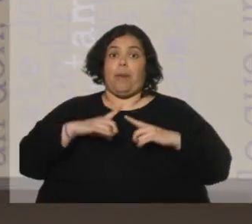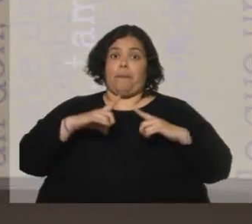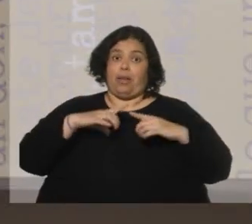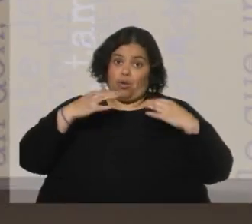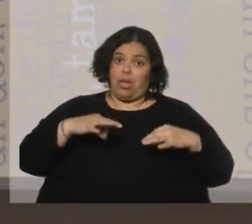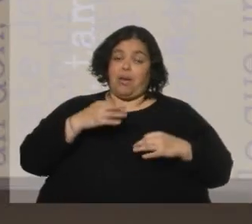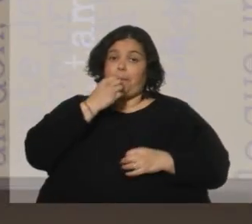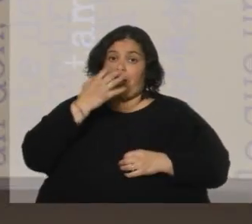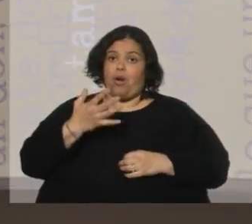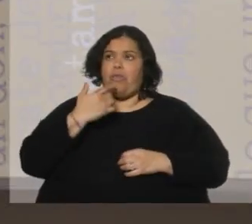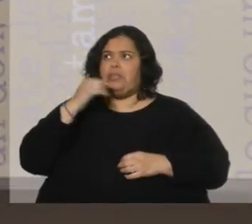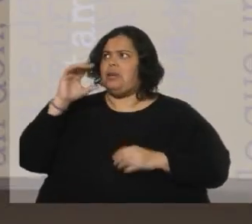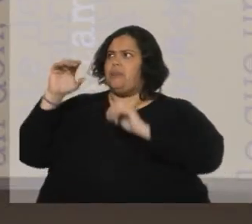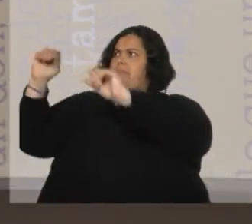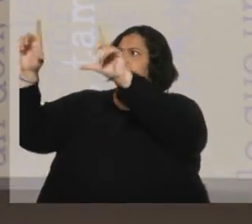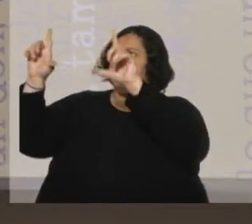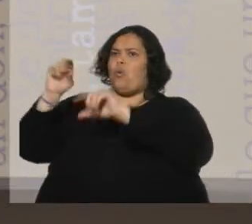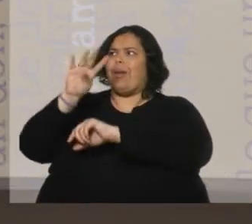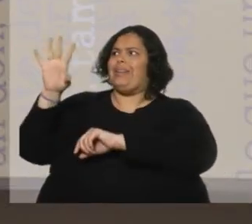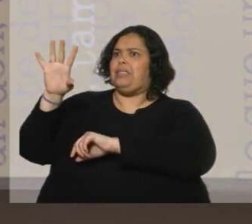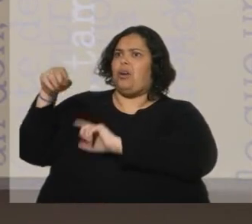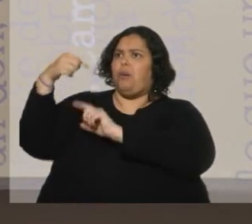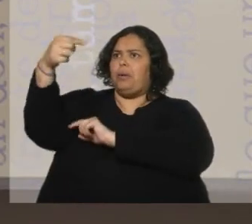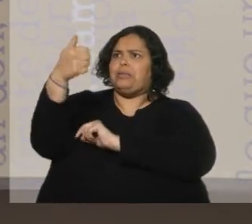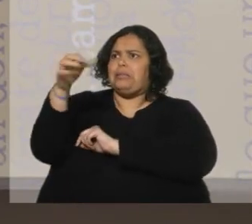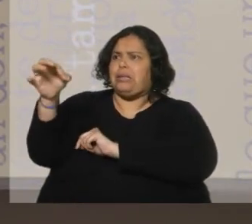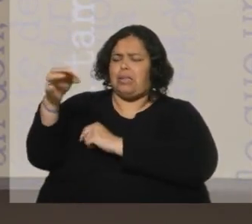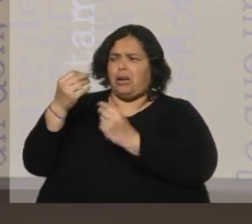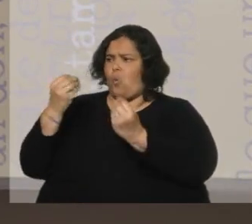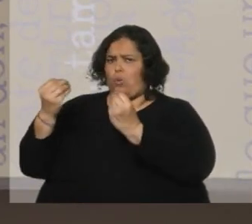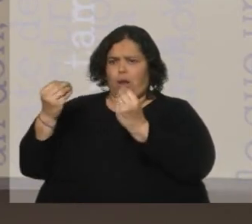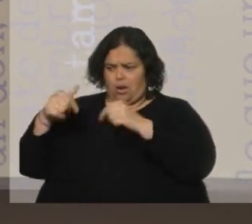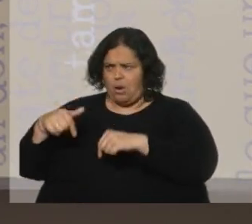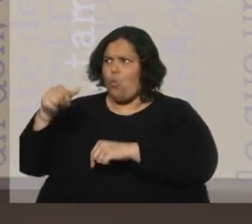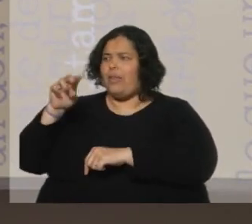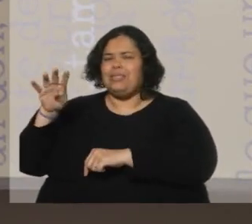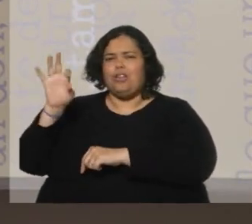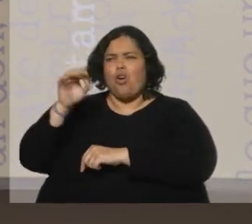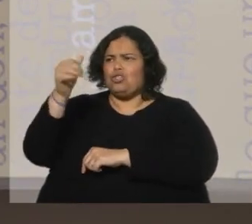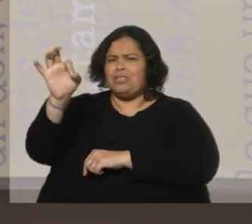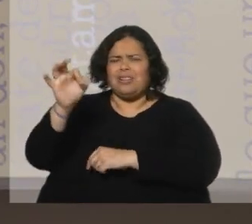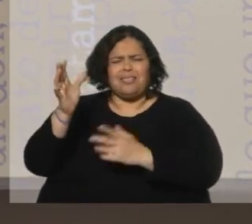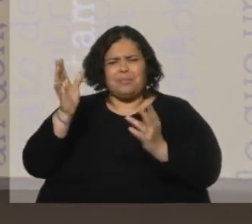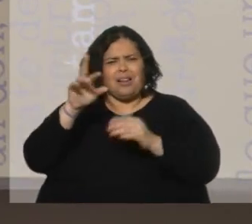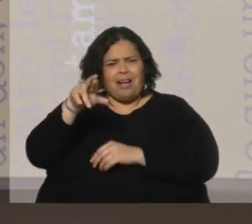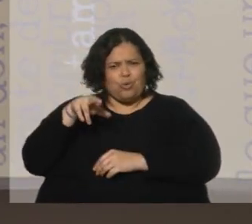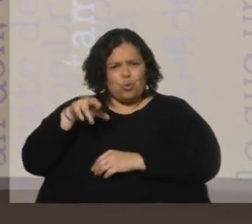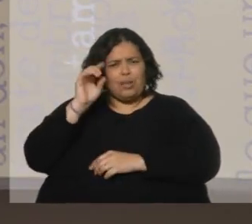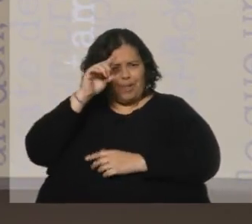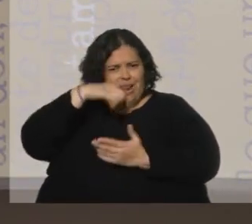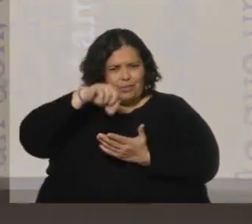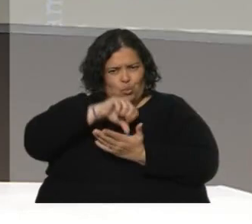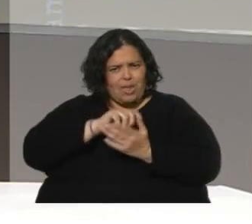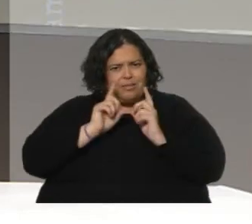te pasa de 45 a 60, en lugares que vos ya no sabés cuál es la velocidad. Pasa en las carreteras y pasa en la ciudad.